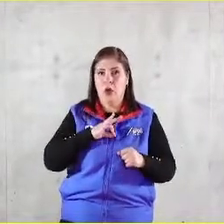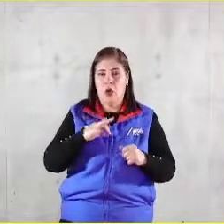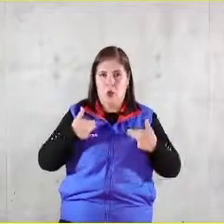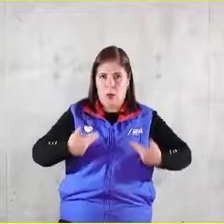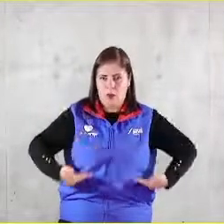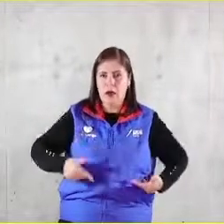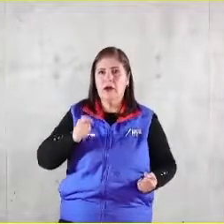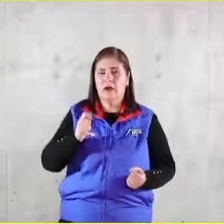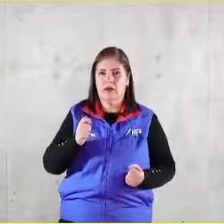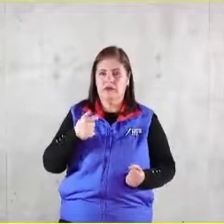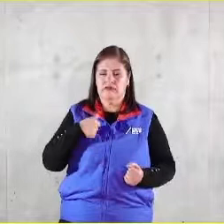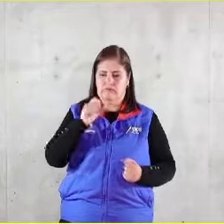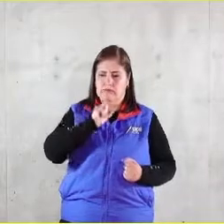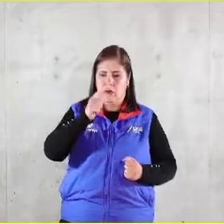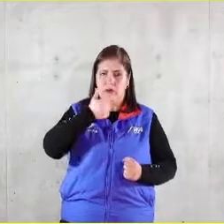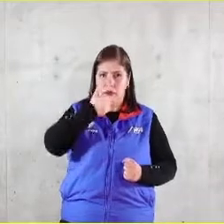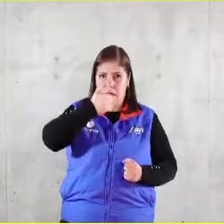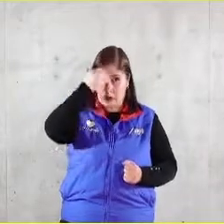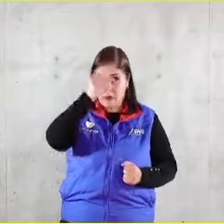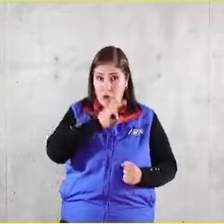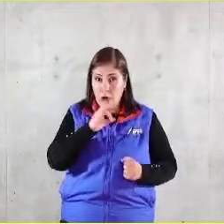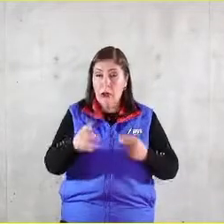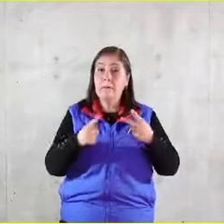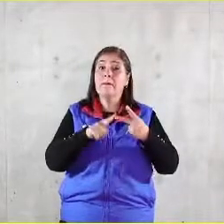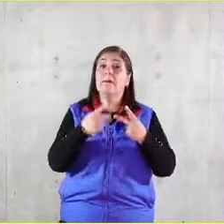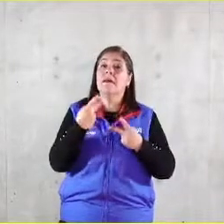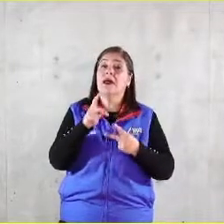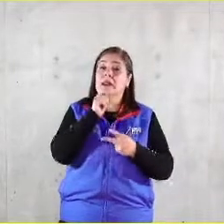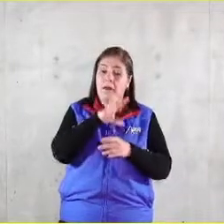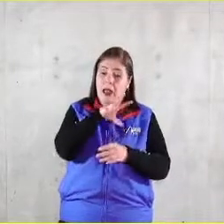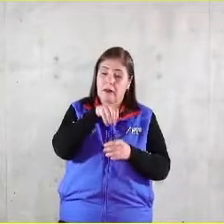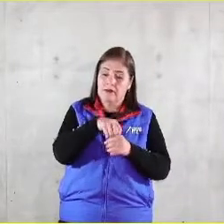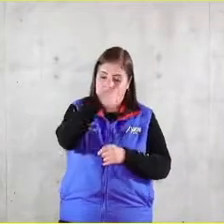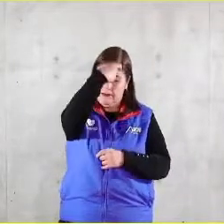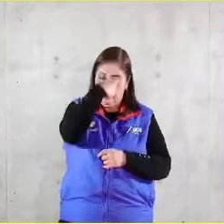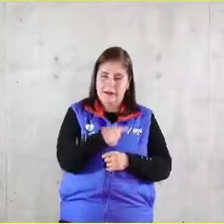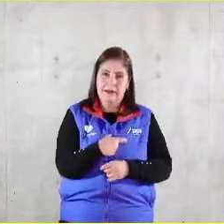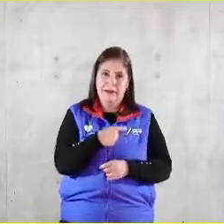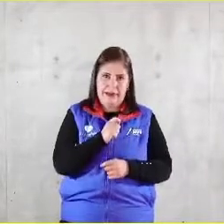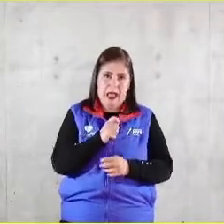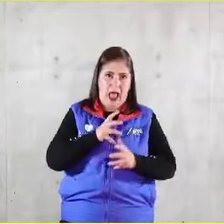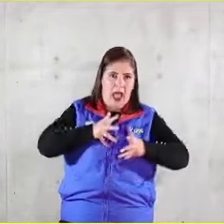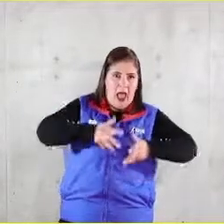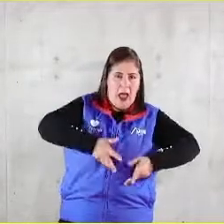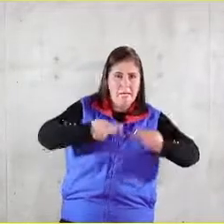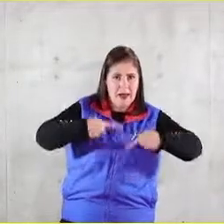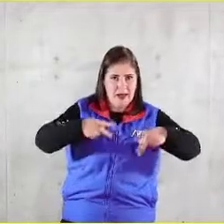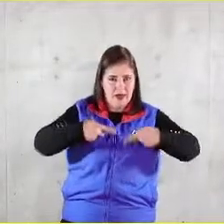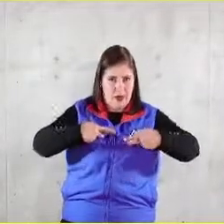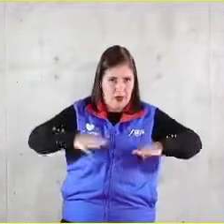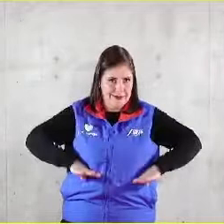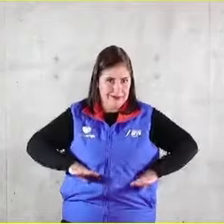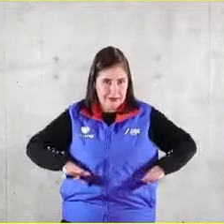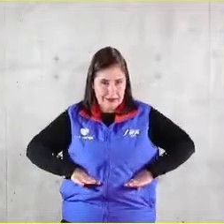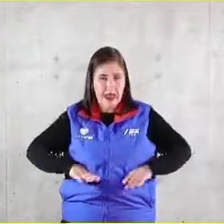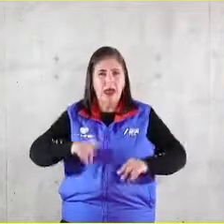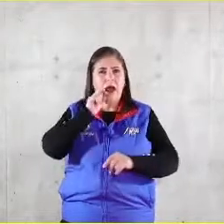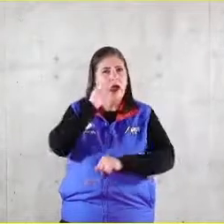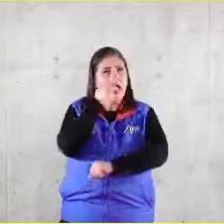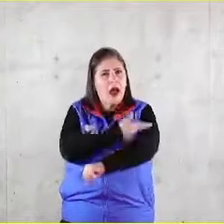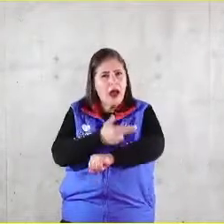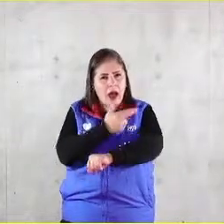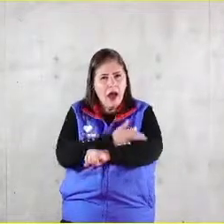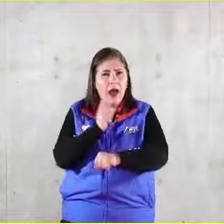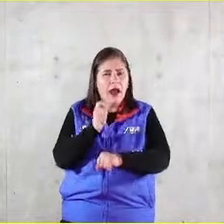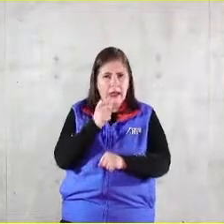su trabajo pero también de forma integral en tanto persona integral y eso exige generar y gestionar esta